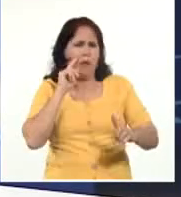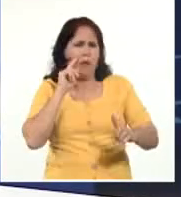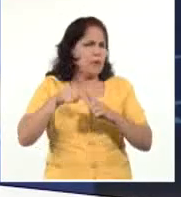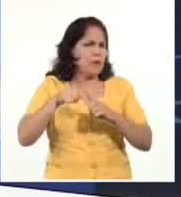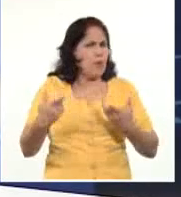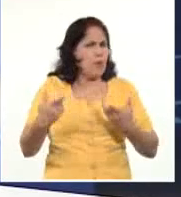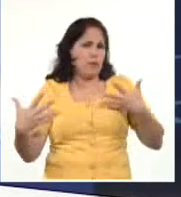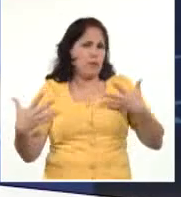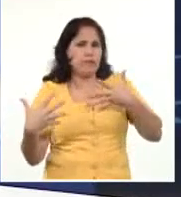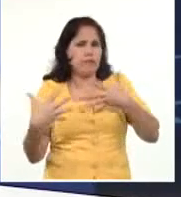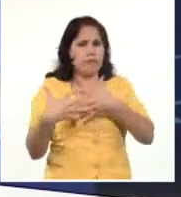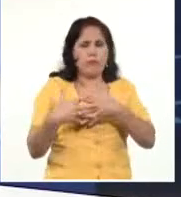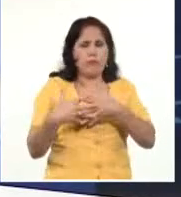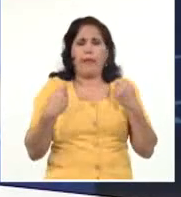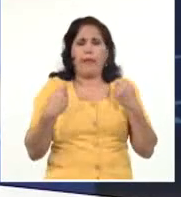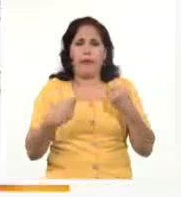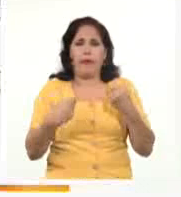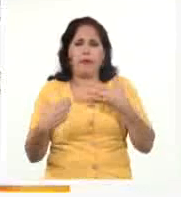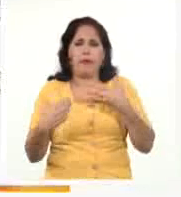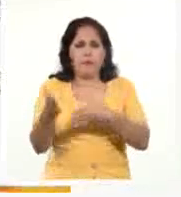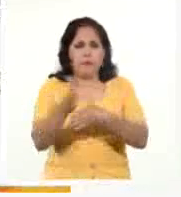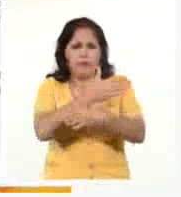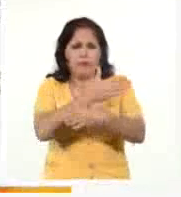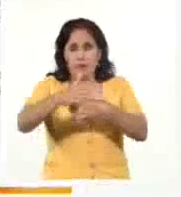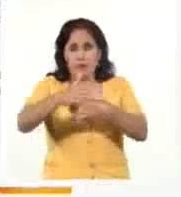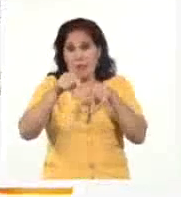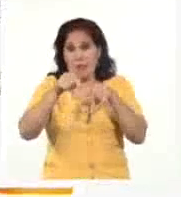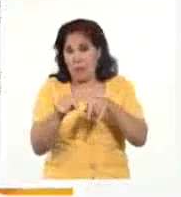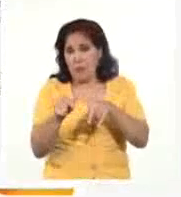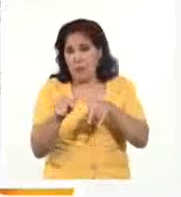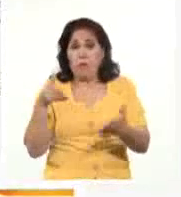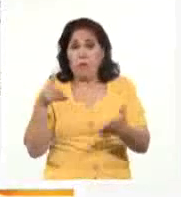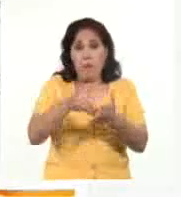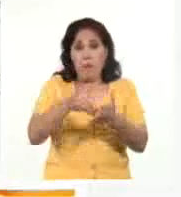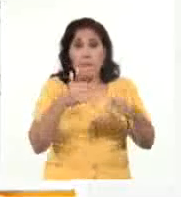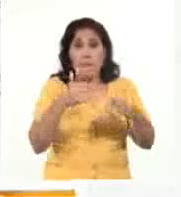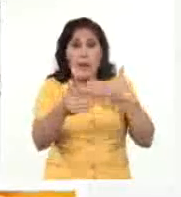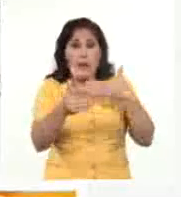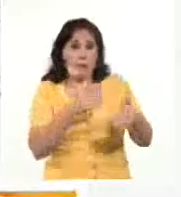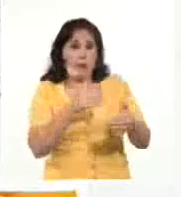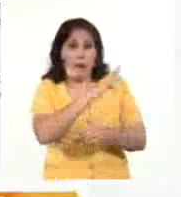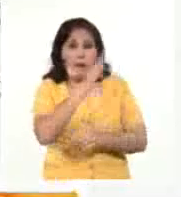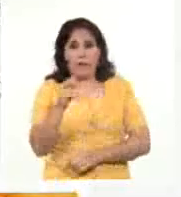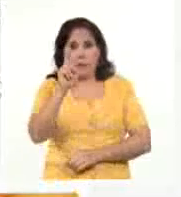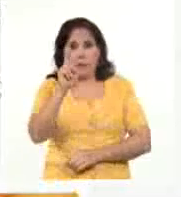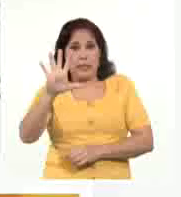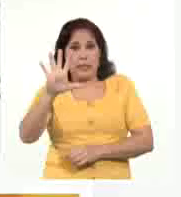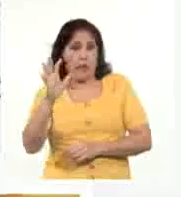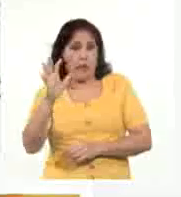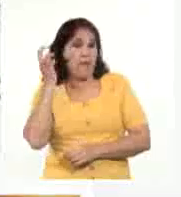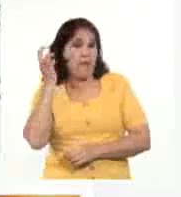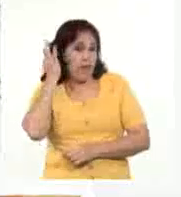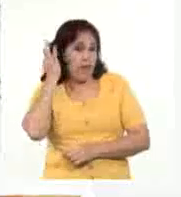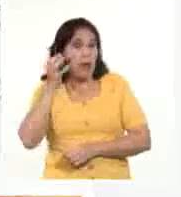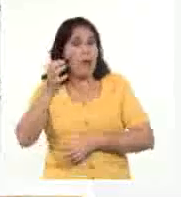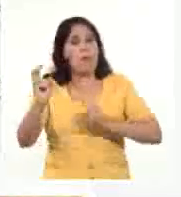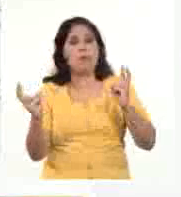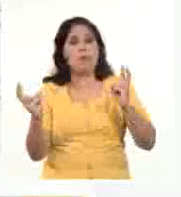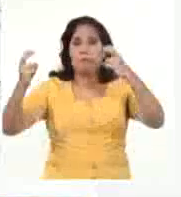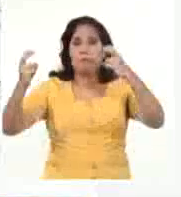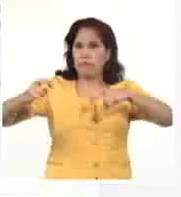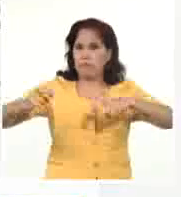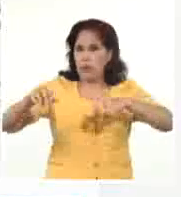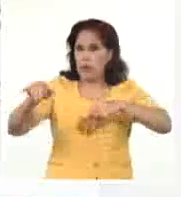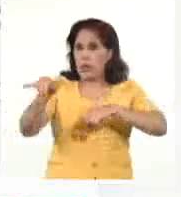la cooperación bilateral en varios sectores. Durante su estancia, que se extenderá hasta el 25 de febrero, Malmierka se reunirá con su